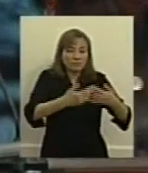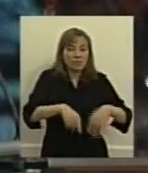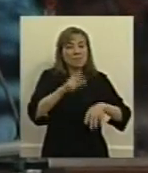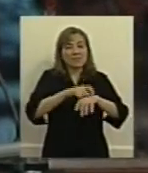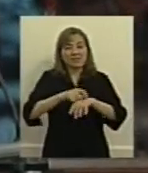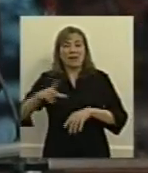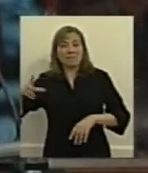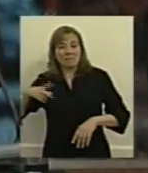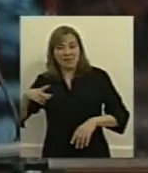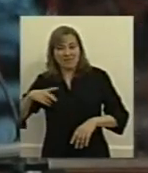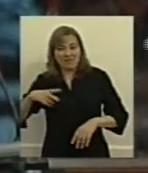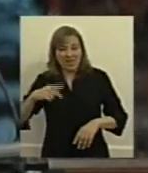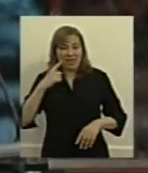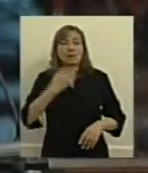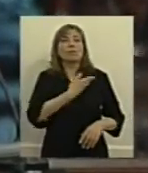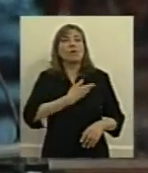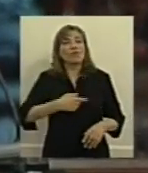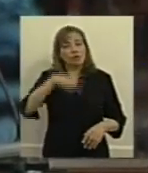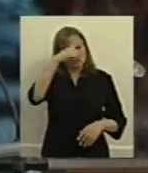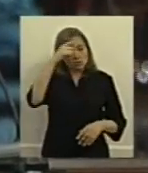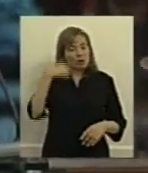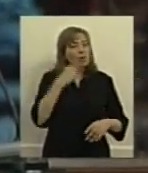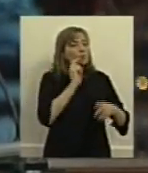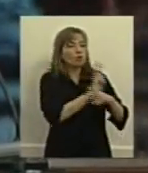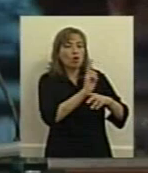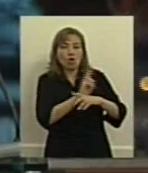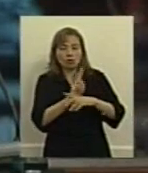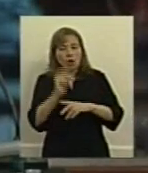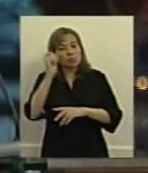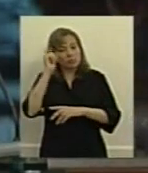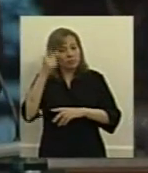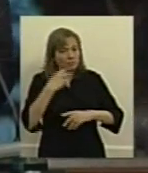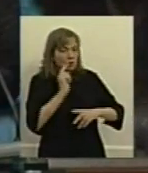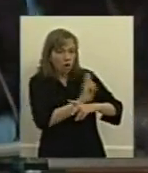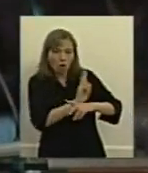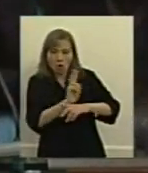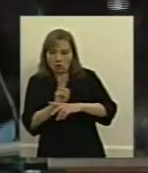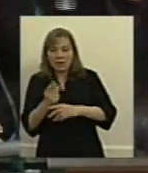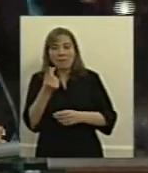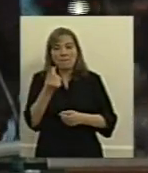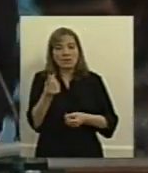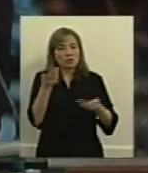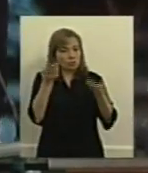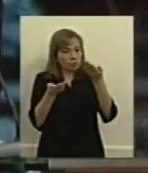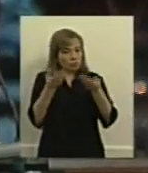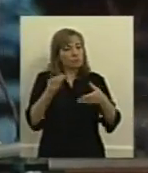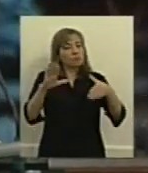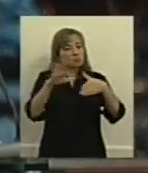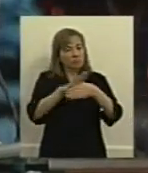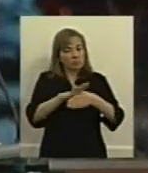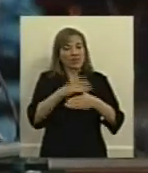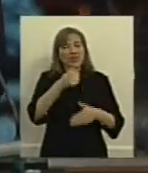gestión inteligente del Estado para lograr mejor posición y mejor obtención de precios y mejor calidad